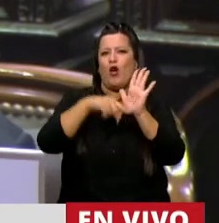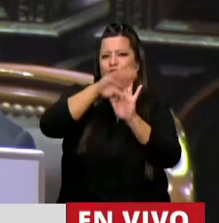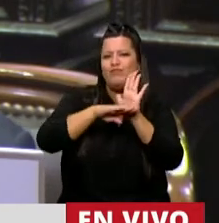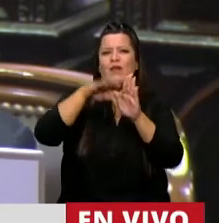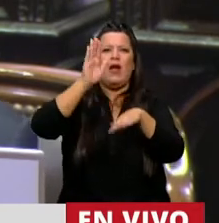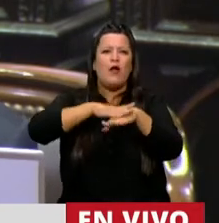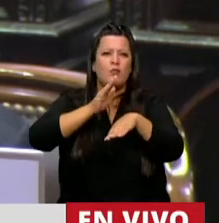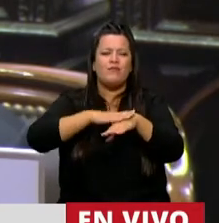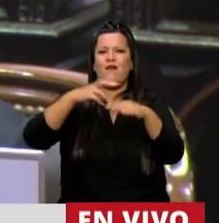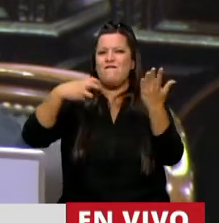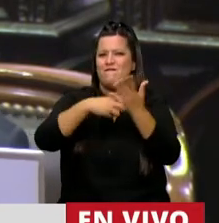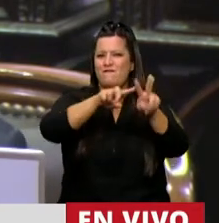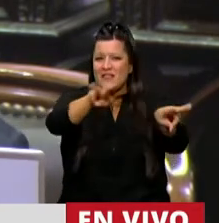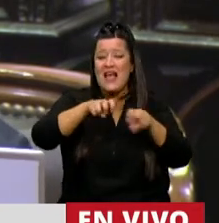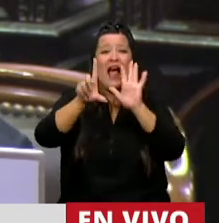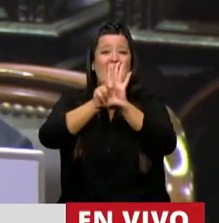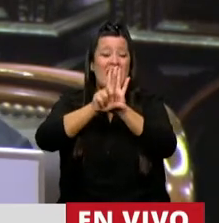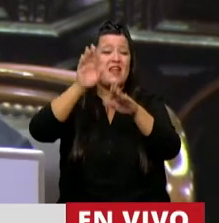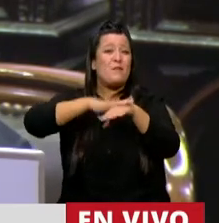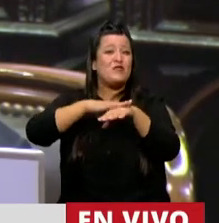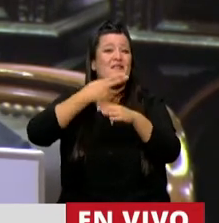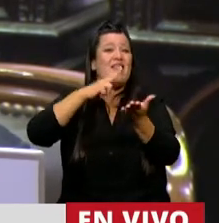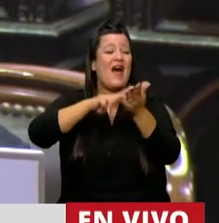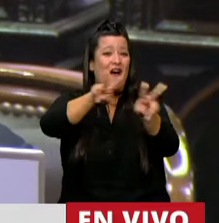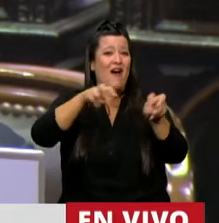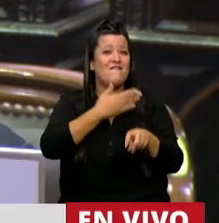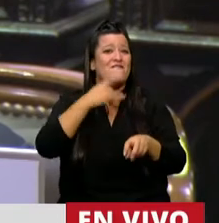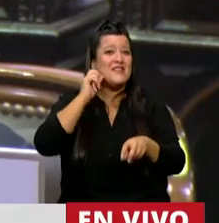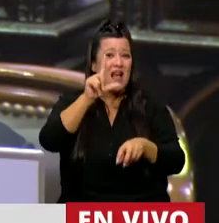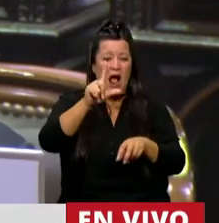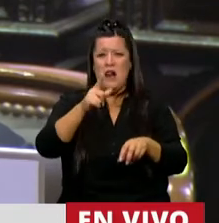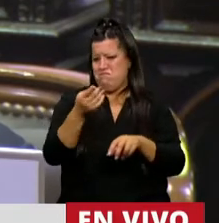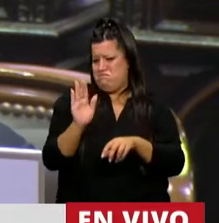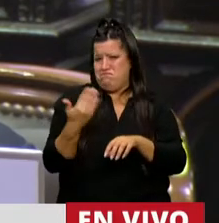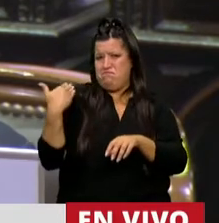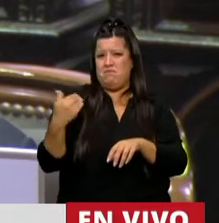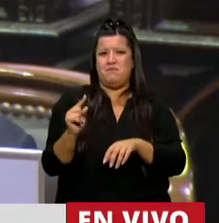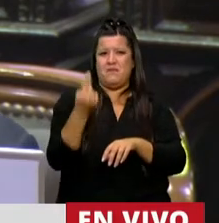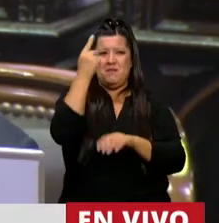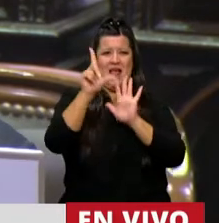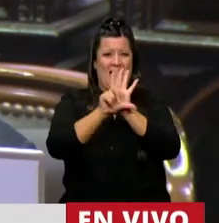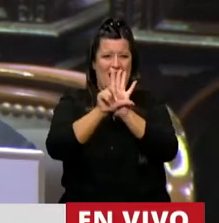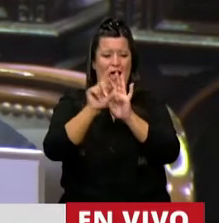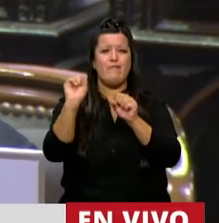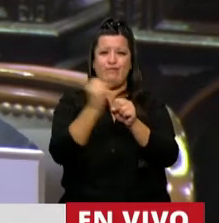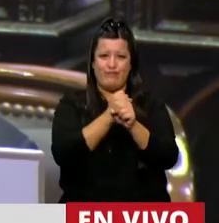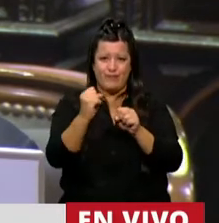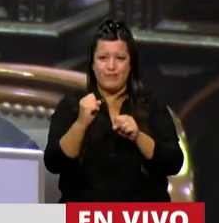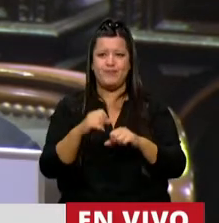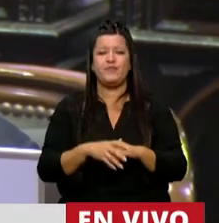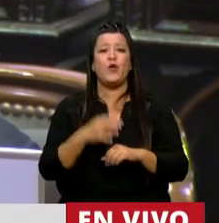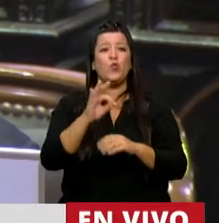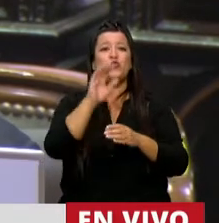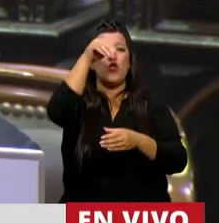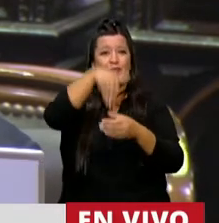responsabilidad fiscal, la ley de responsabilidad fiscal que se sancionó, fue una de las primeras leyes que nos